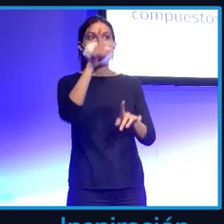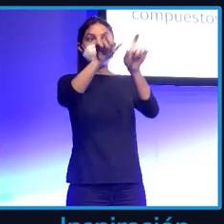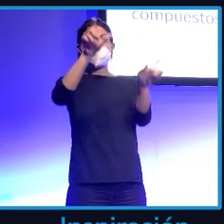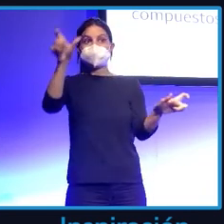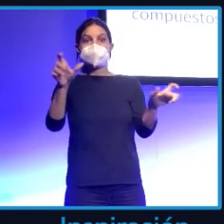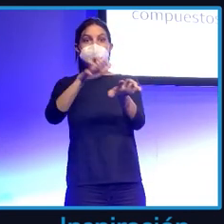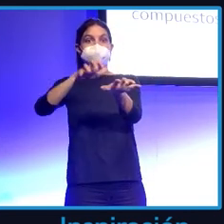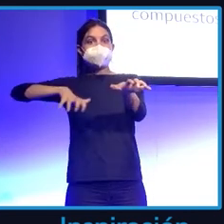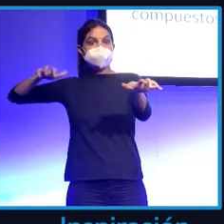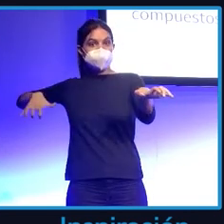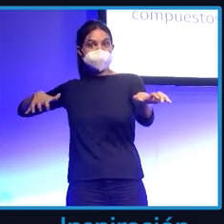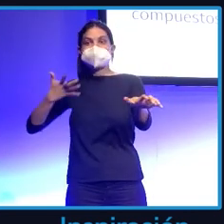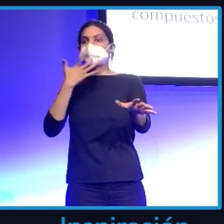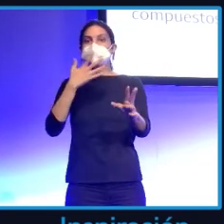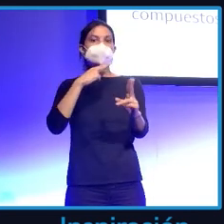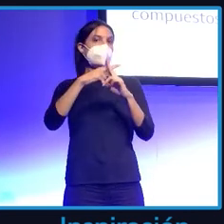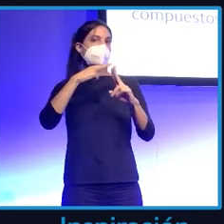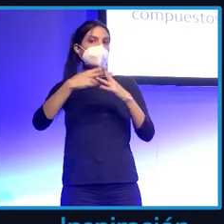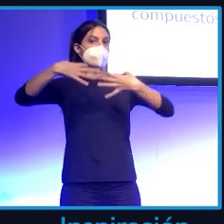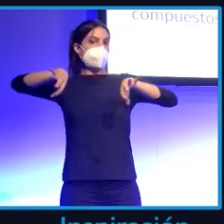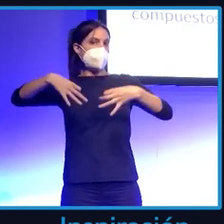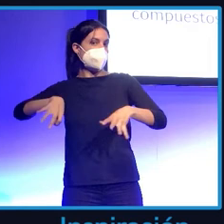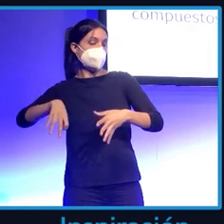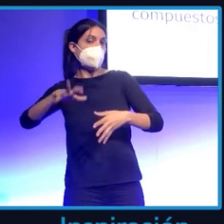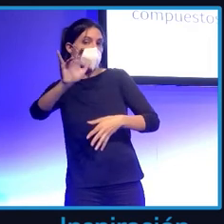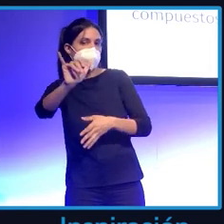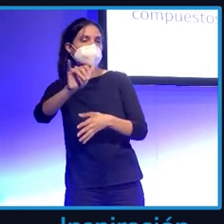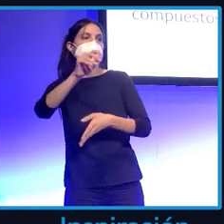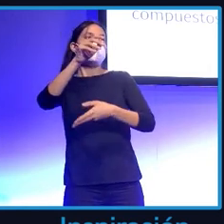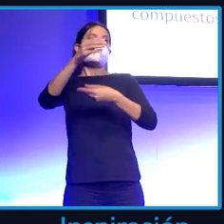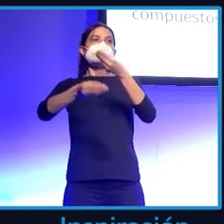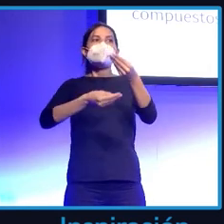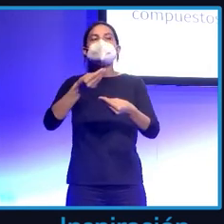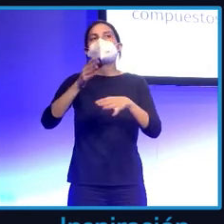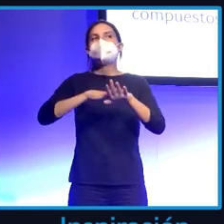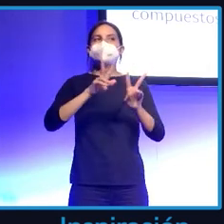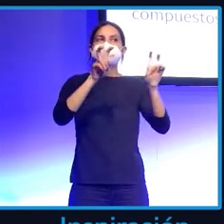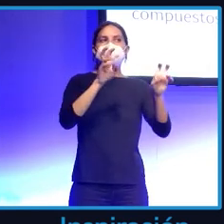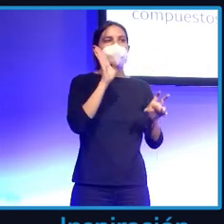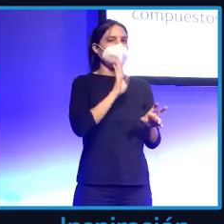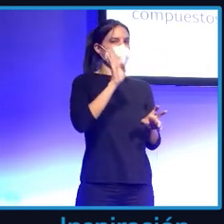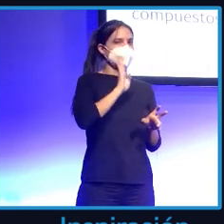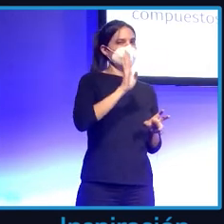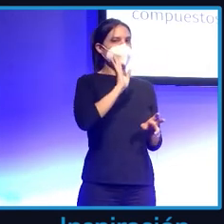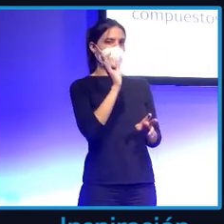que tienen nombres comunes utilizan pues para tema de blanqueo, para diferentes cuestiones